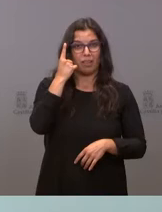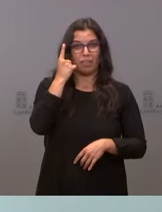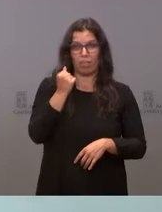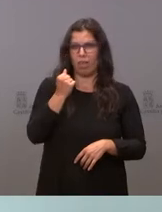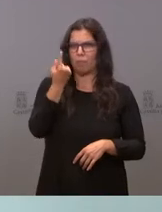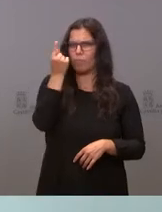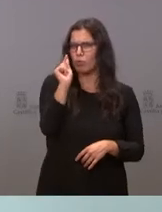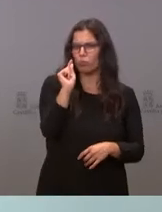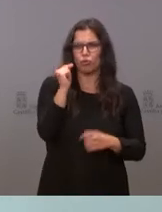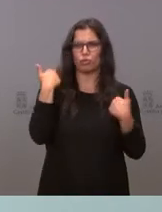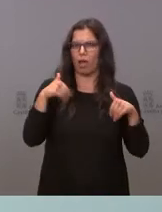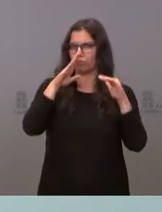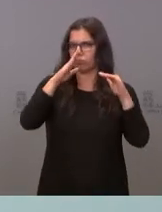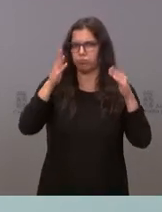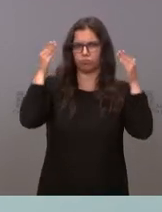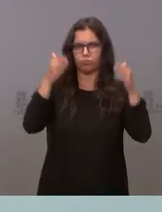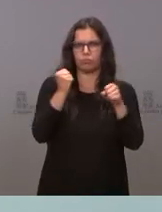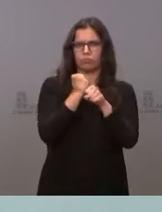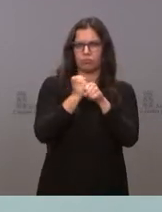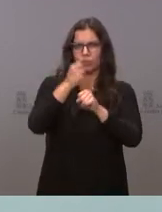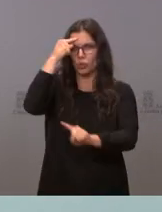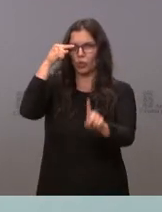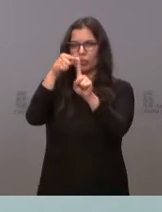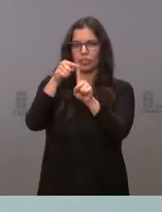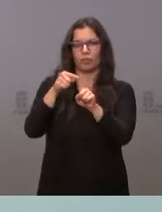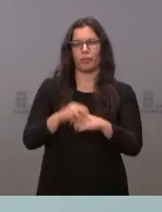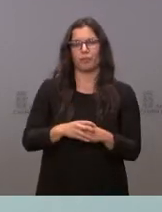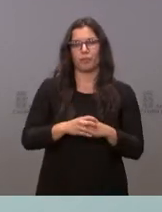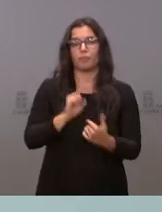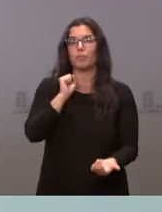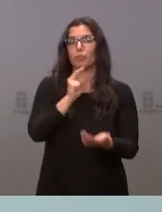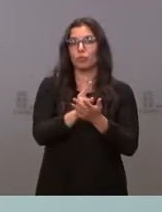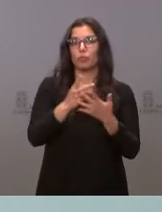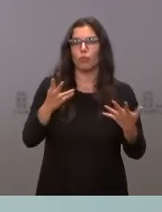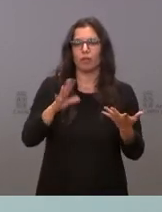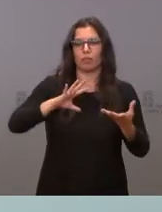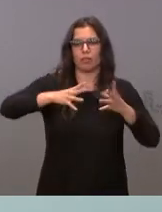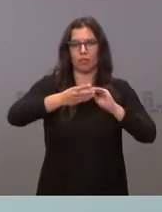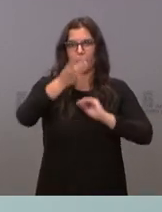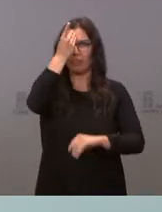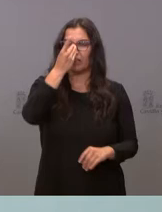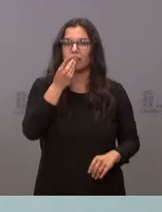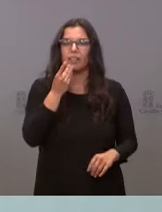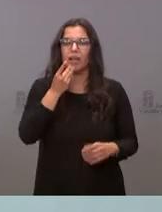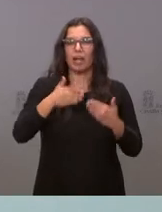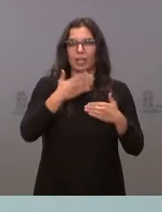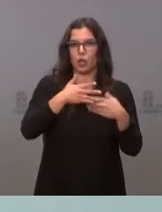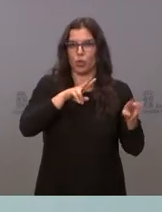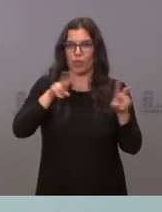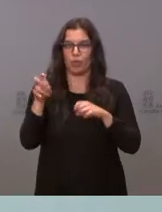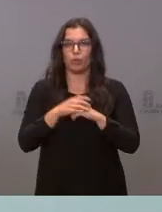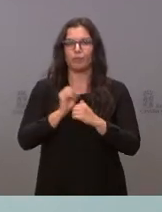desde el minuto uno, nos pusimos a trabajar en este objetivo, apostando por la digitalización y la innovación,